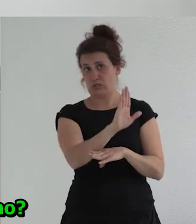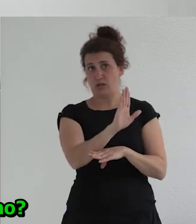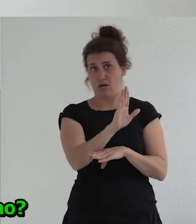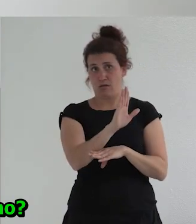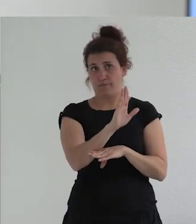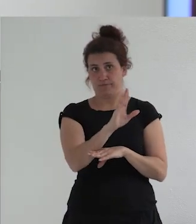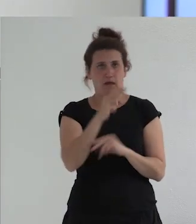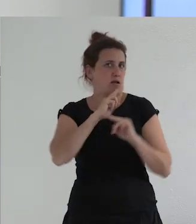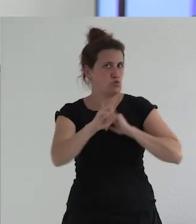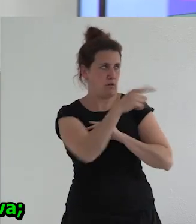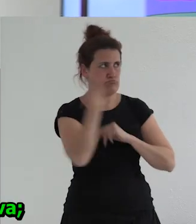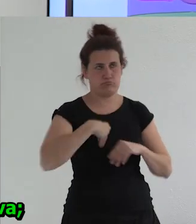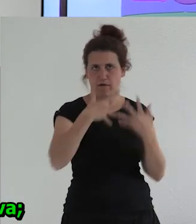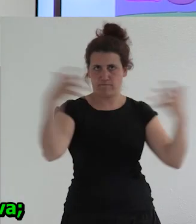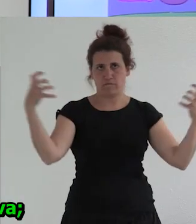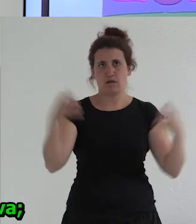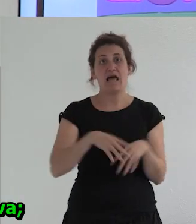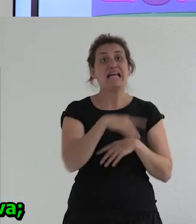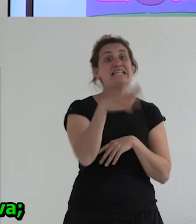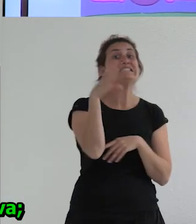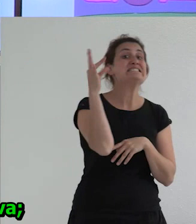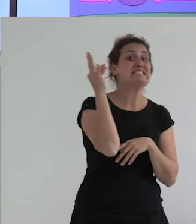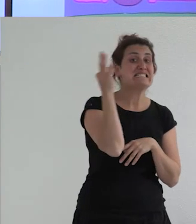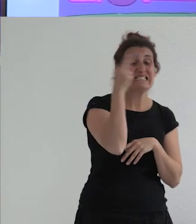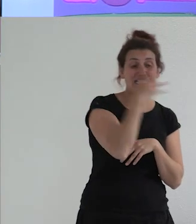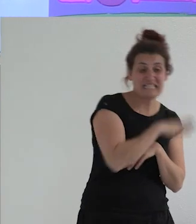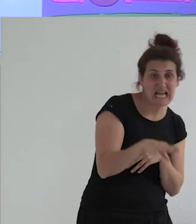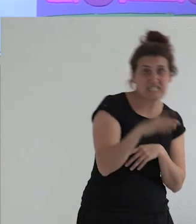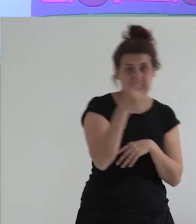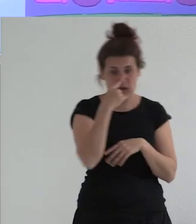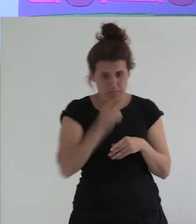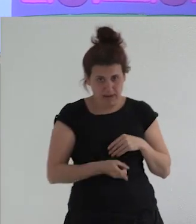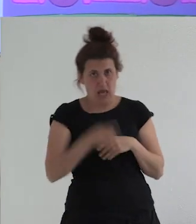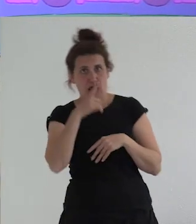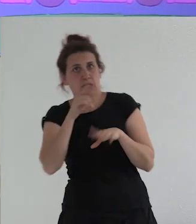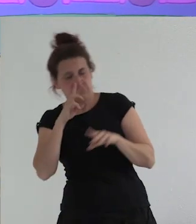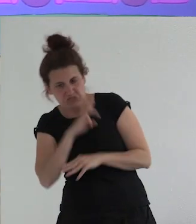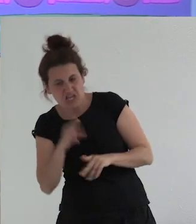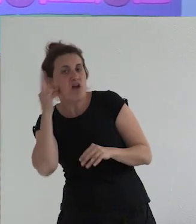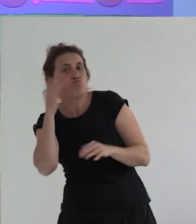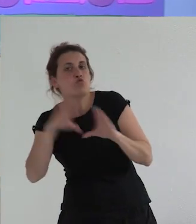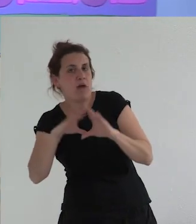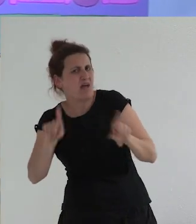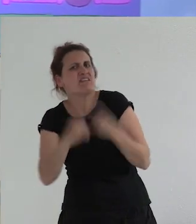respuesta hay niñas con pene y niños con vulva que más da el género está en el cerebro y no en los genitales